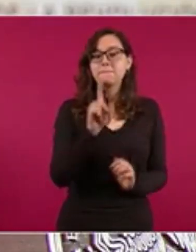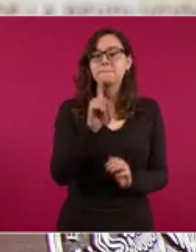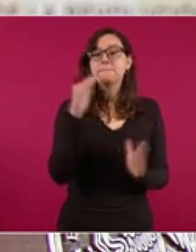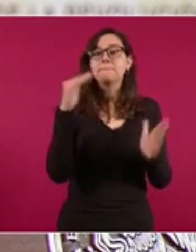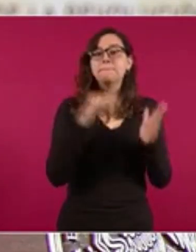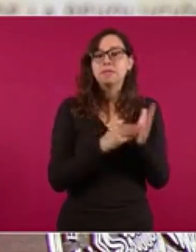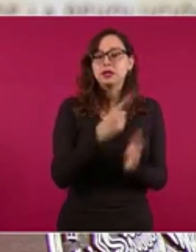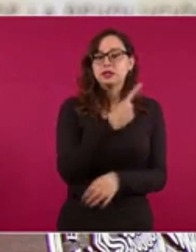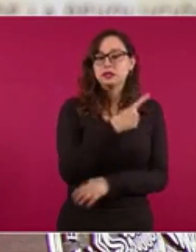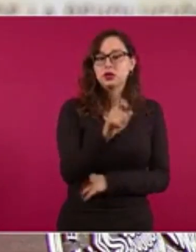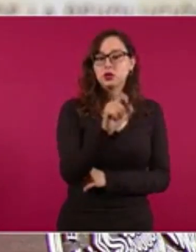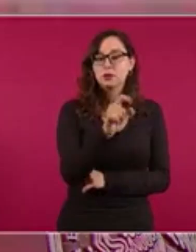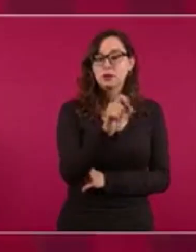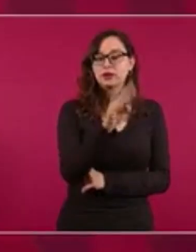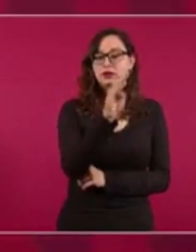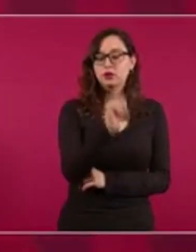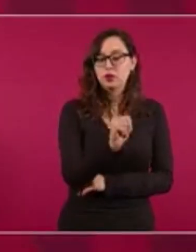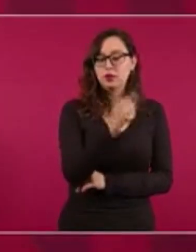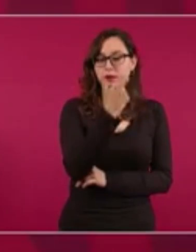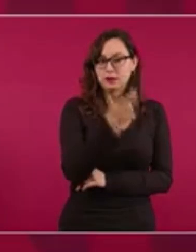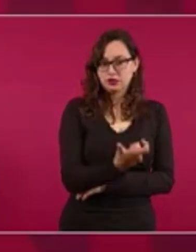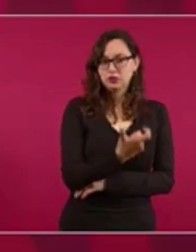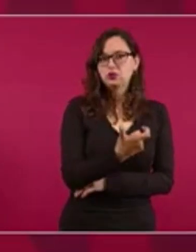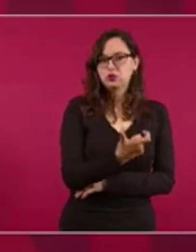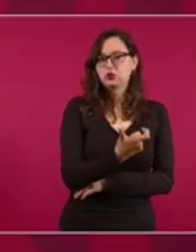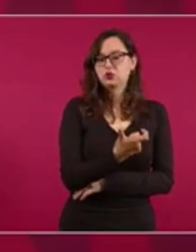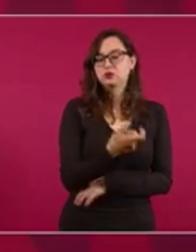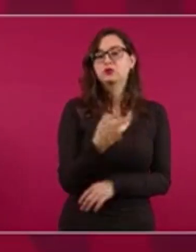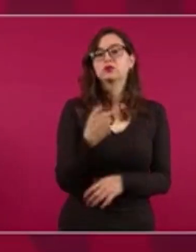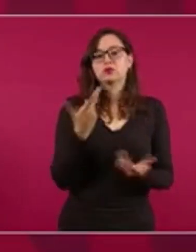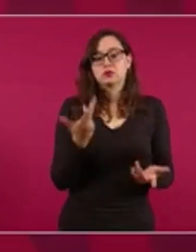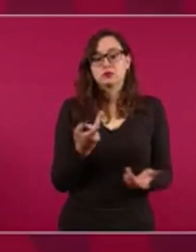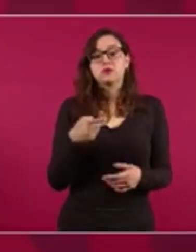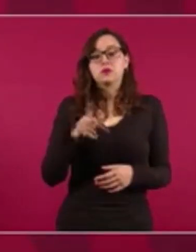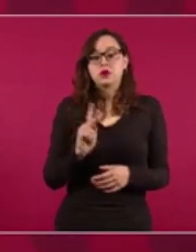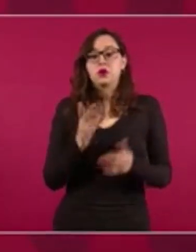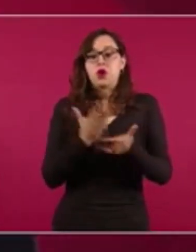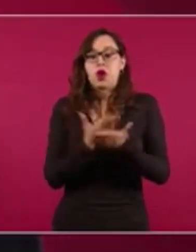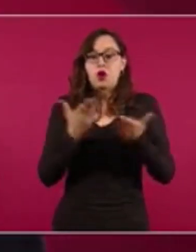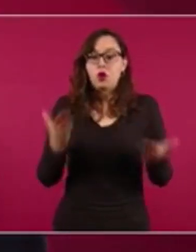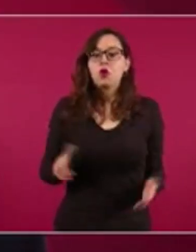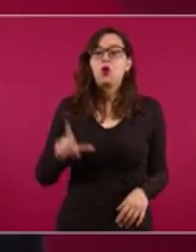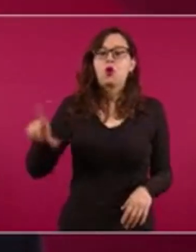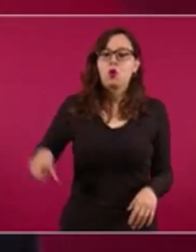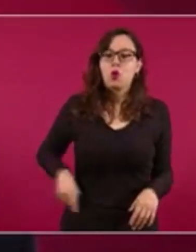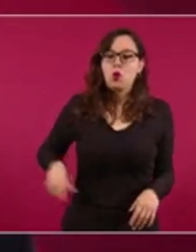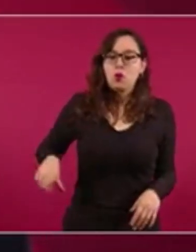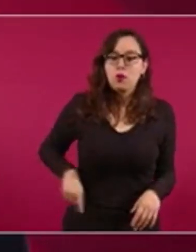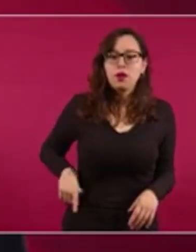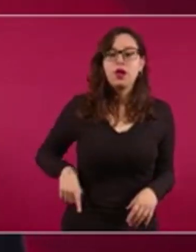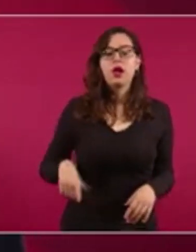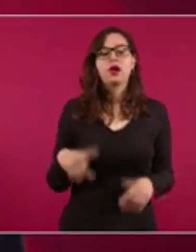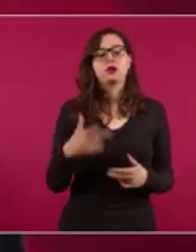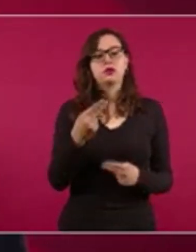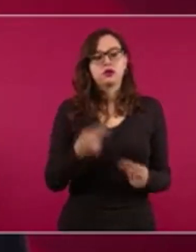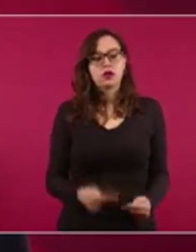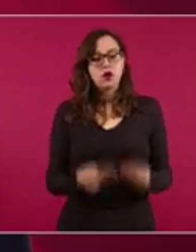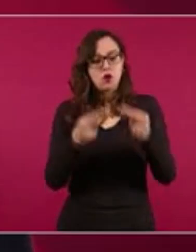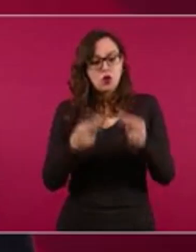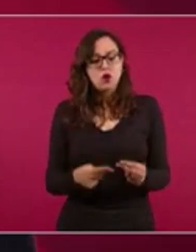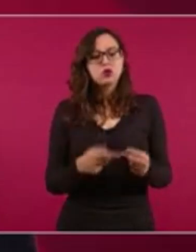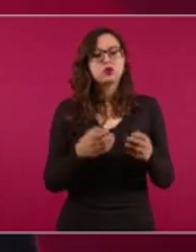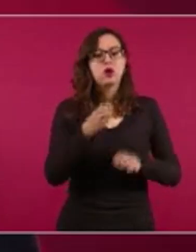inicial consiste en que la acción coordinada de gobierno, productores y tiendas de autoservicio reduzca dicho